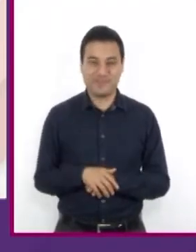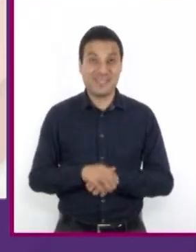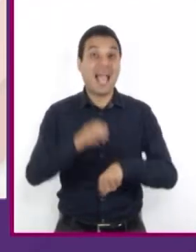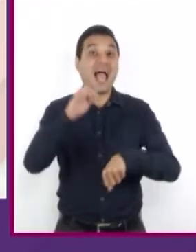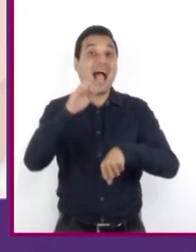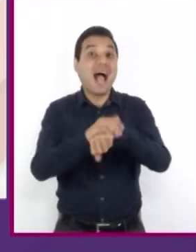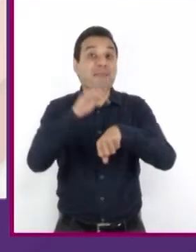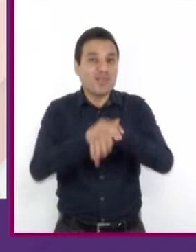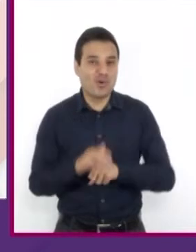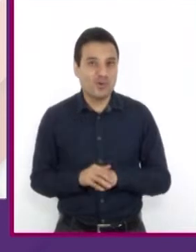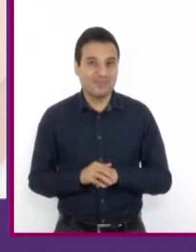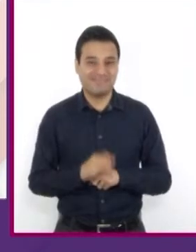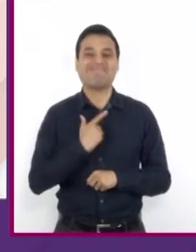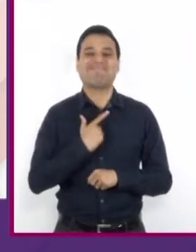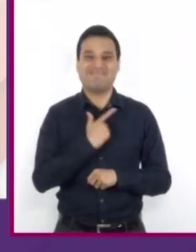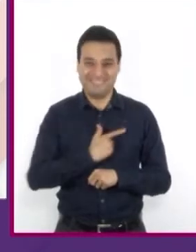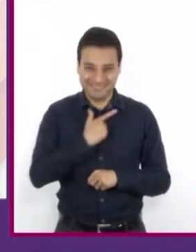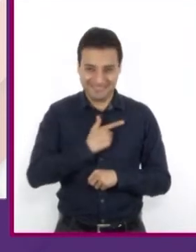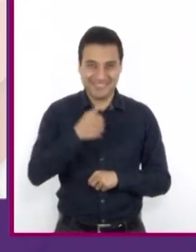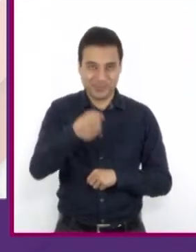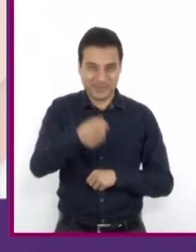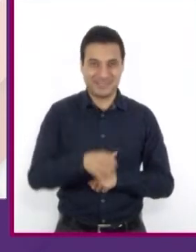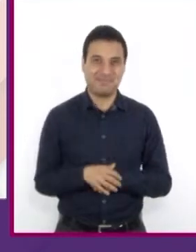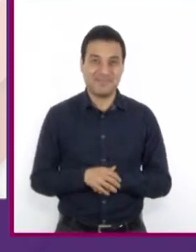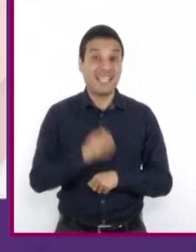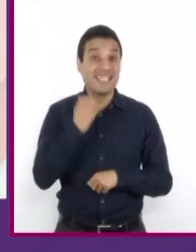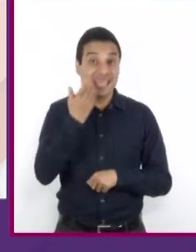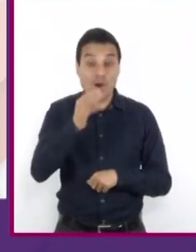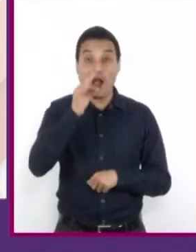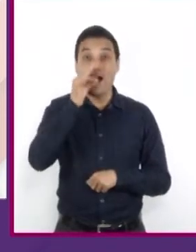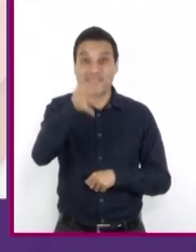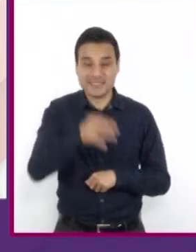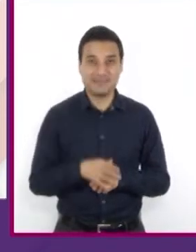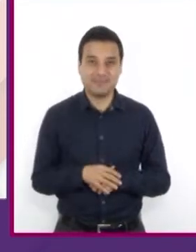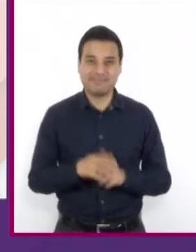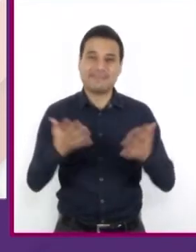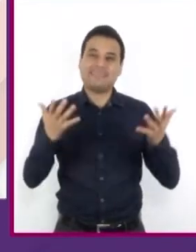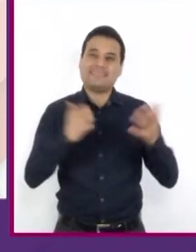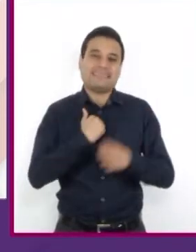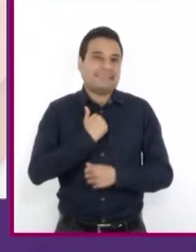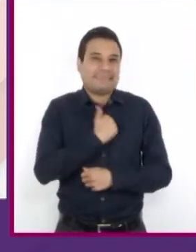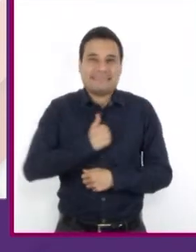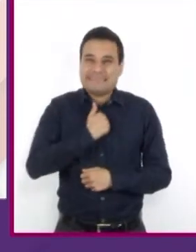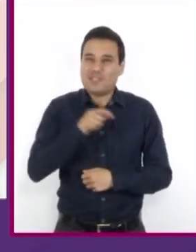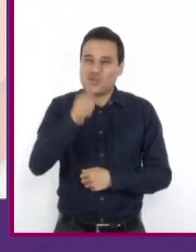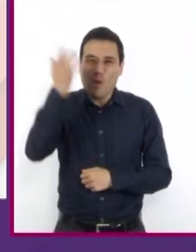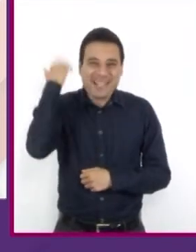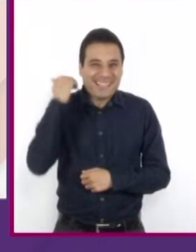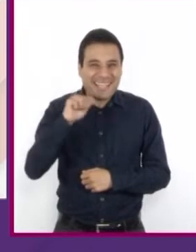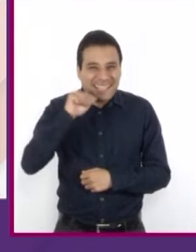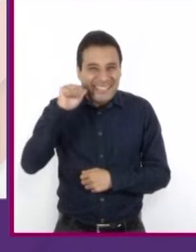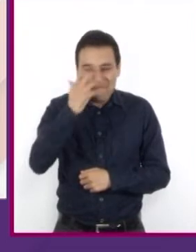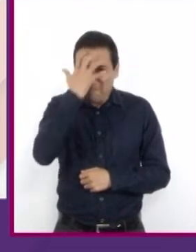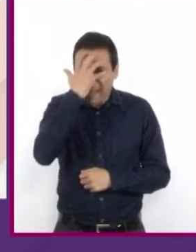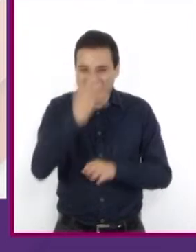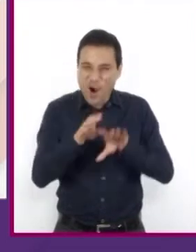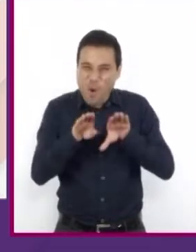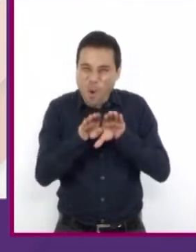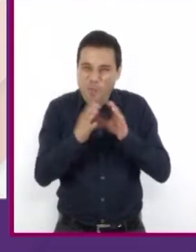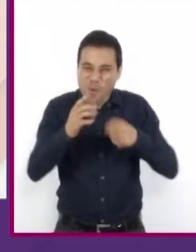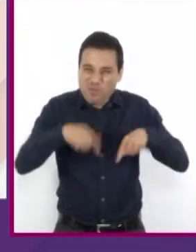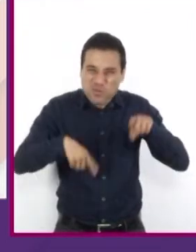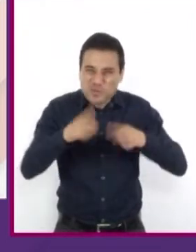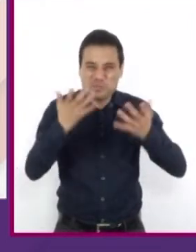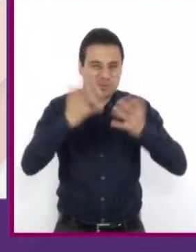Amigo, me da gusto saludarte. Quiero que sepas que lamento que hayas pasado esa vergüenza ayer, mientras estabas en el partido,